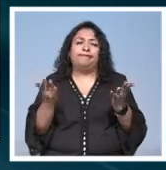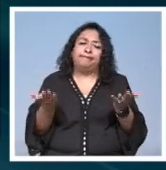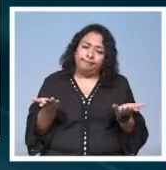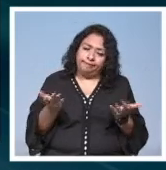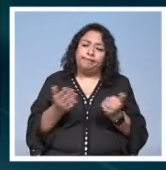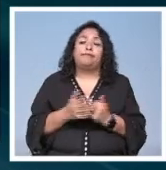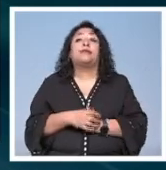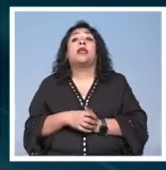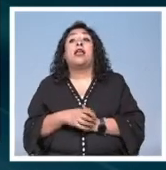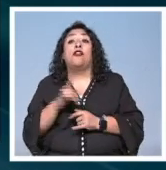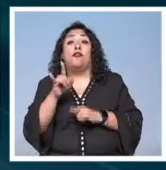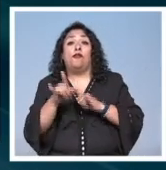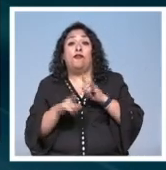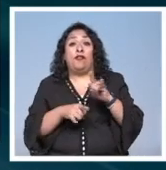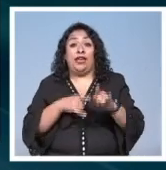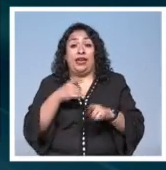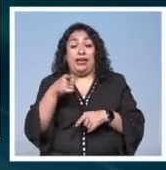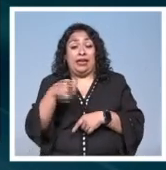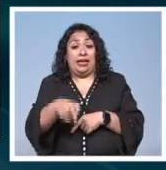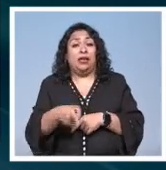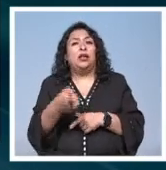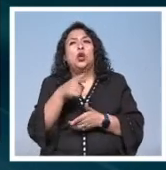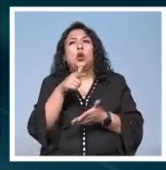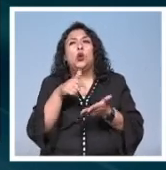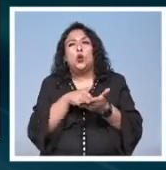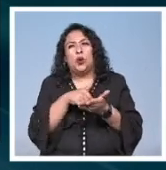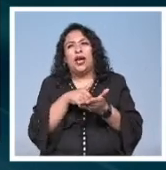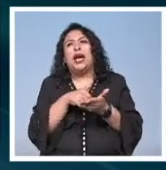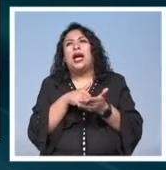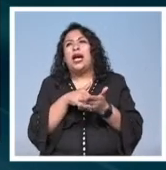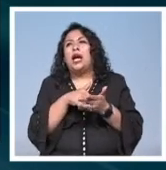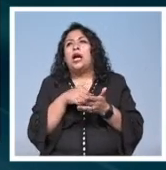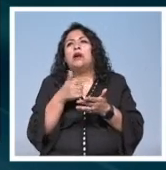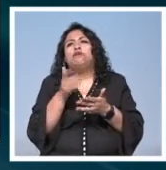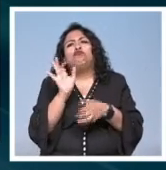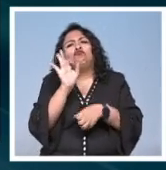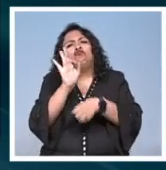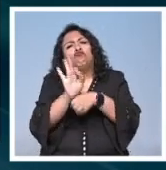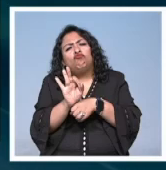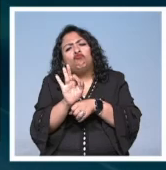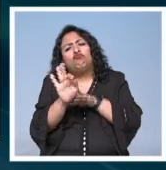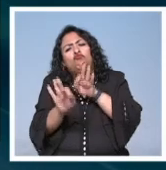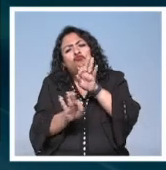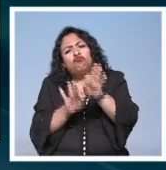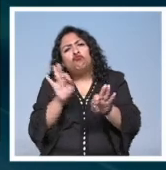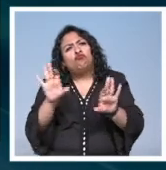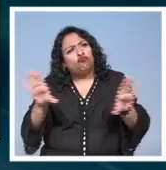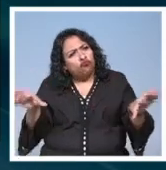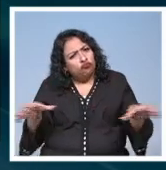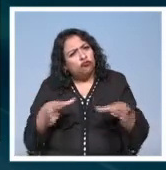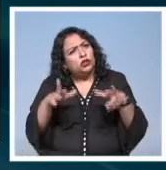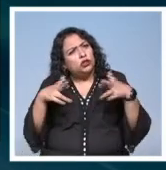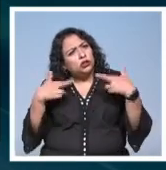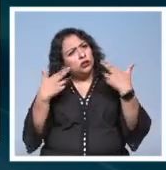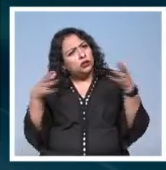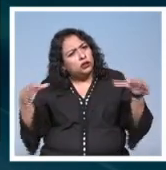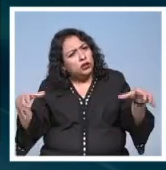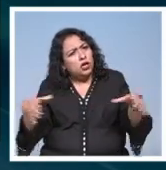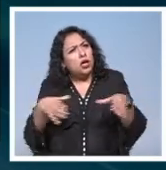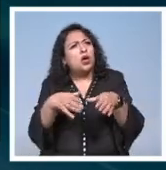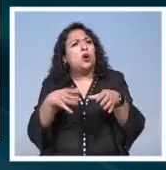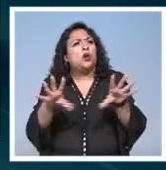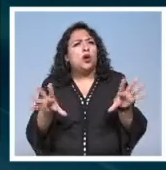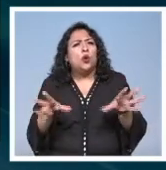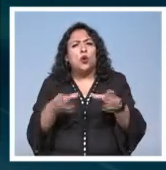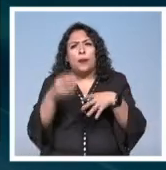la Feria Geek es un espacio que los que los abraza que los acuerpa que los reúne y que se